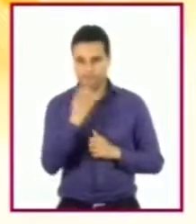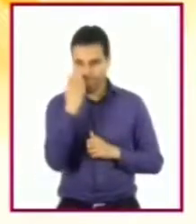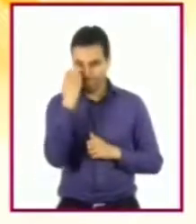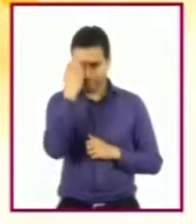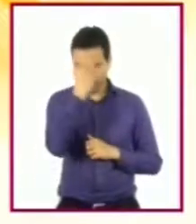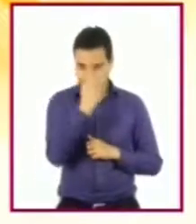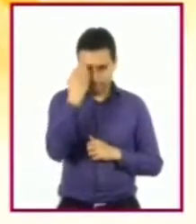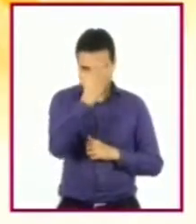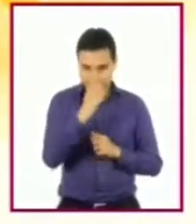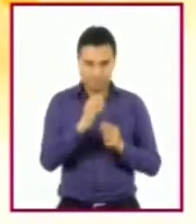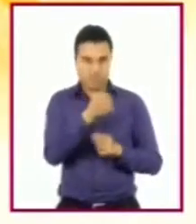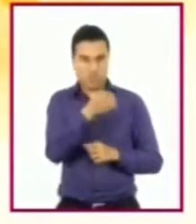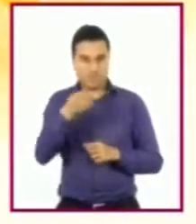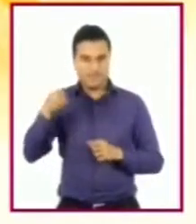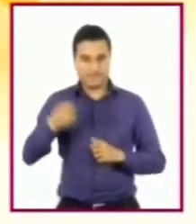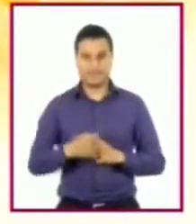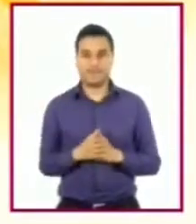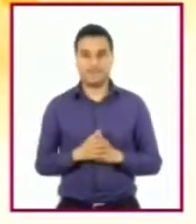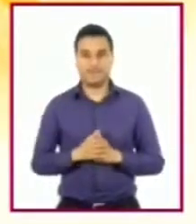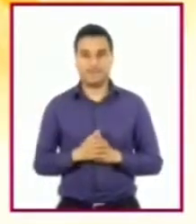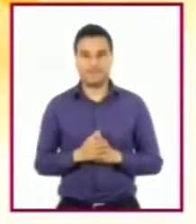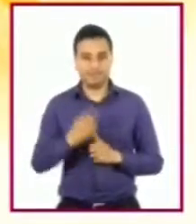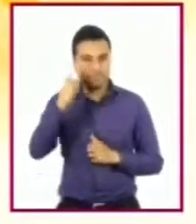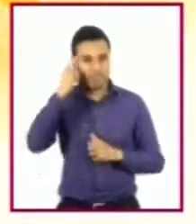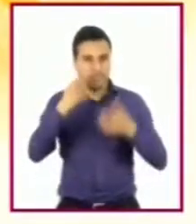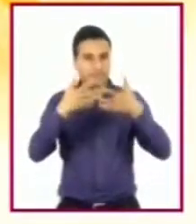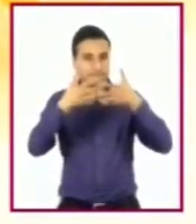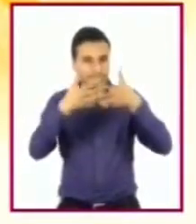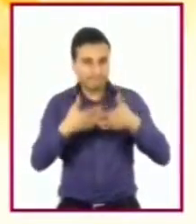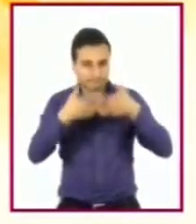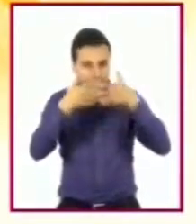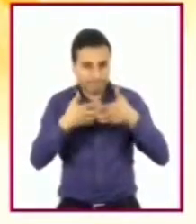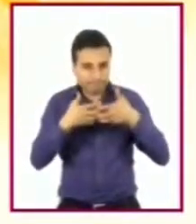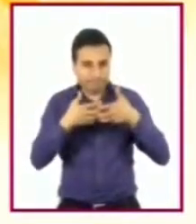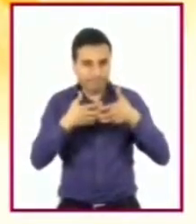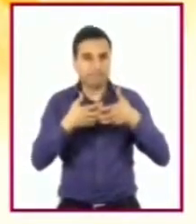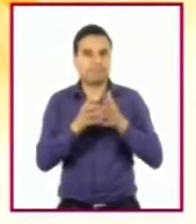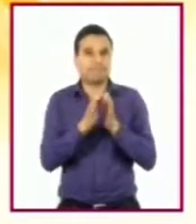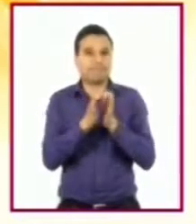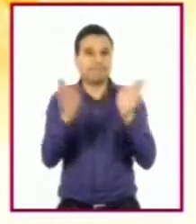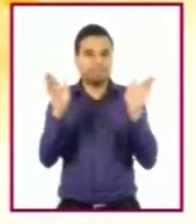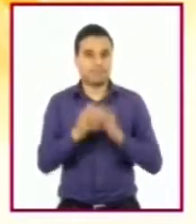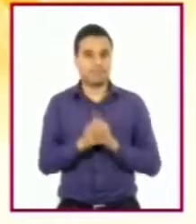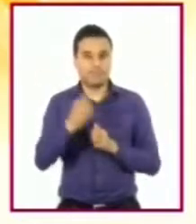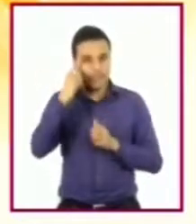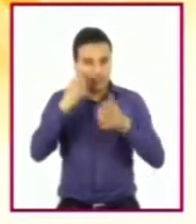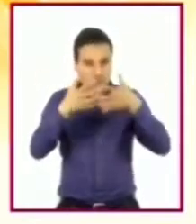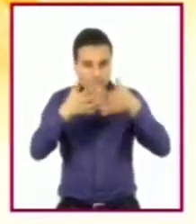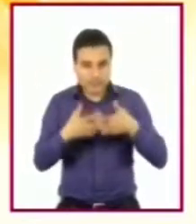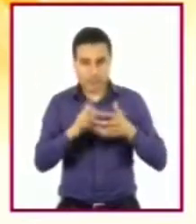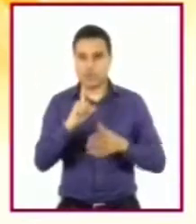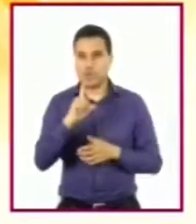sistemáticamente, razonamiento inductivo y razonamiento lógico.